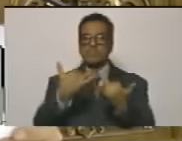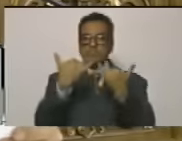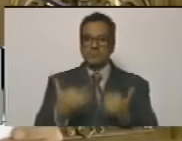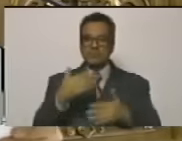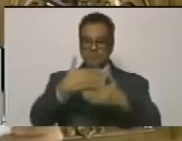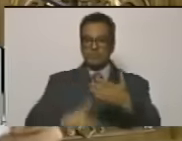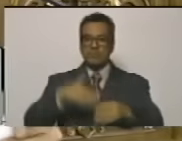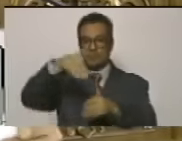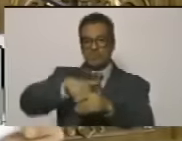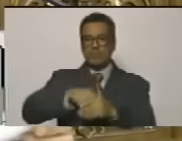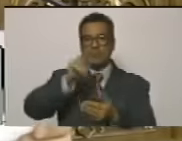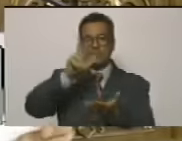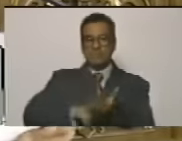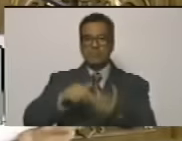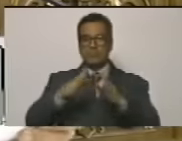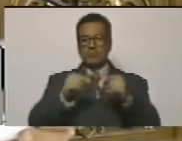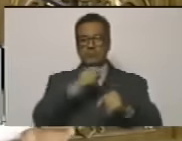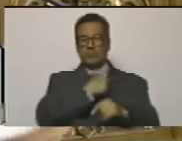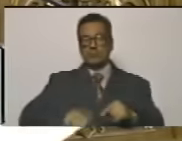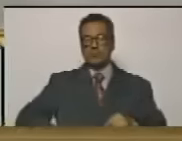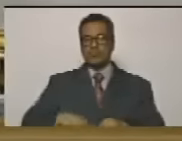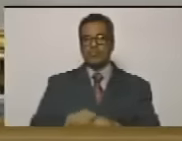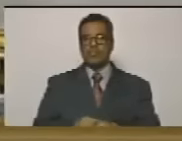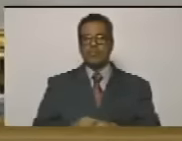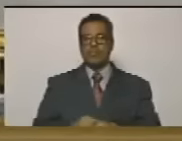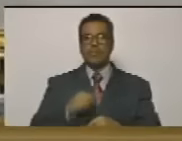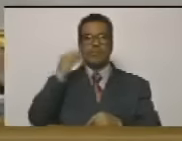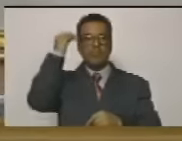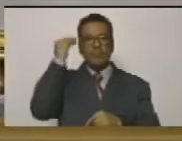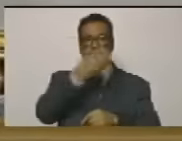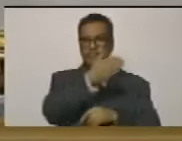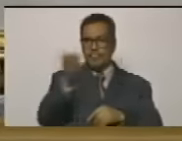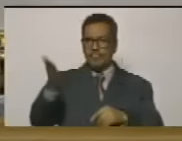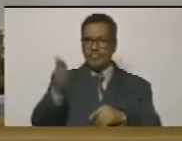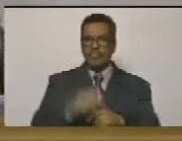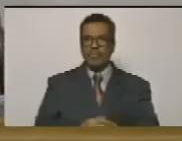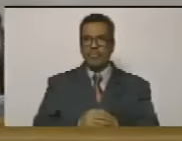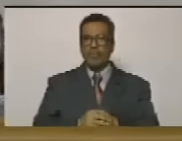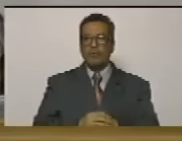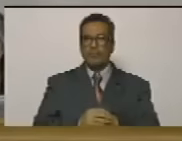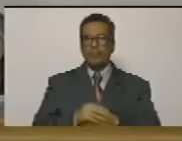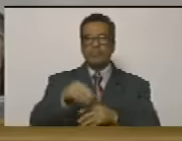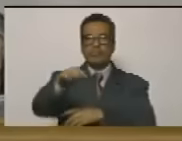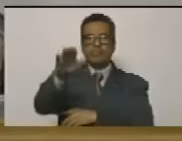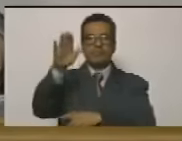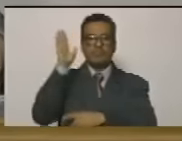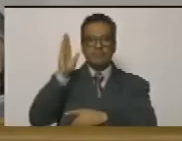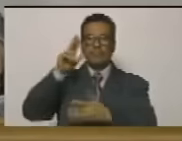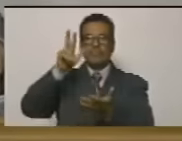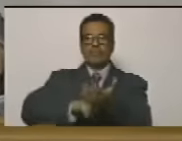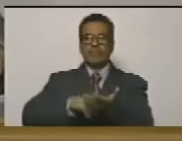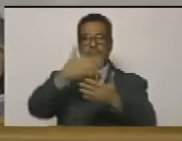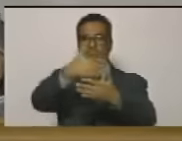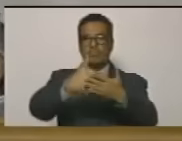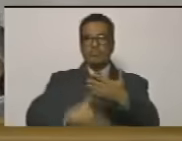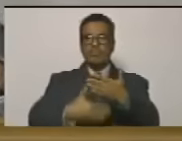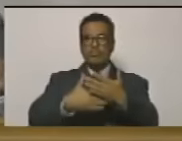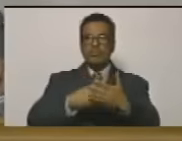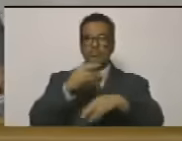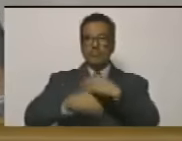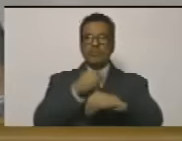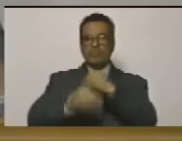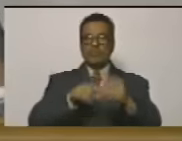sometido a votación, resultó aprobado. Es todo, Ciudadano Presidente. En consideración, quienes estén a favor de aprobar el acta correspondiente